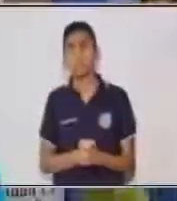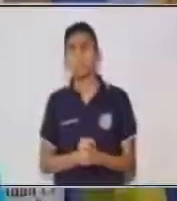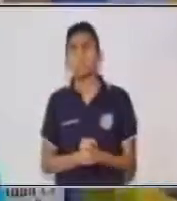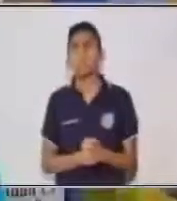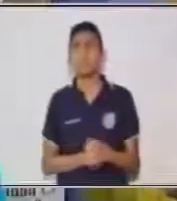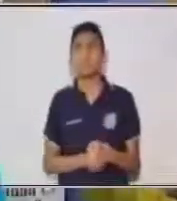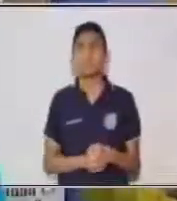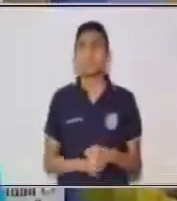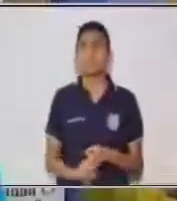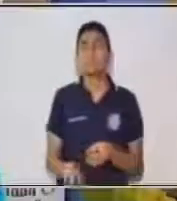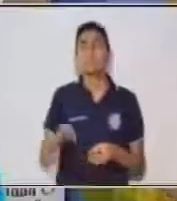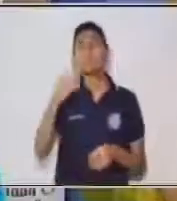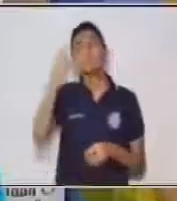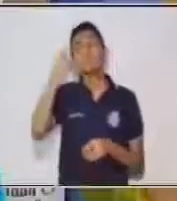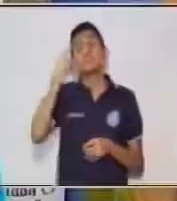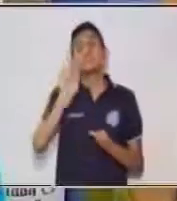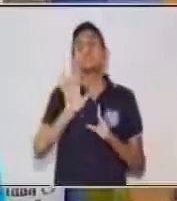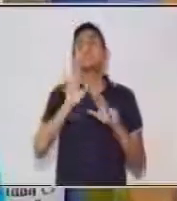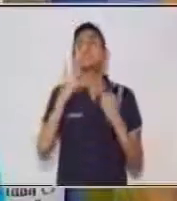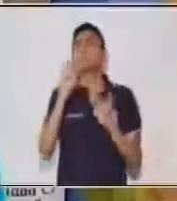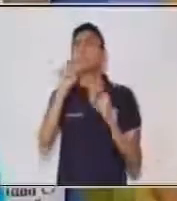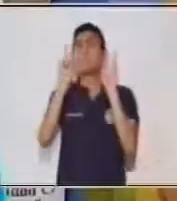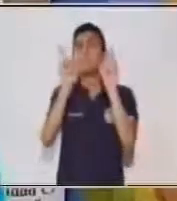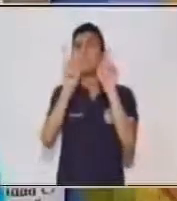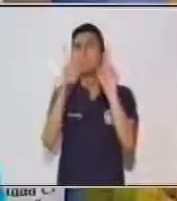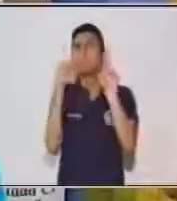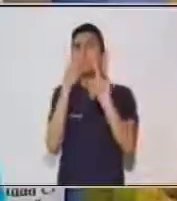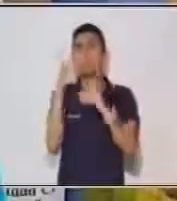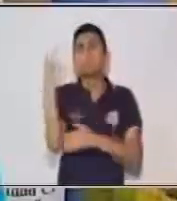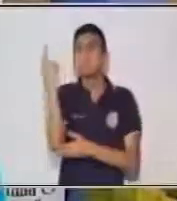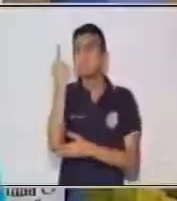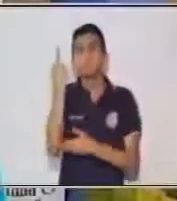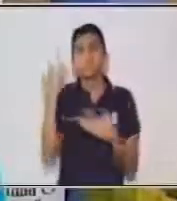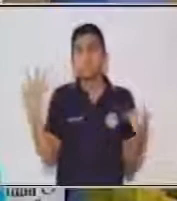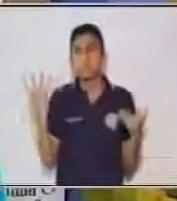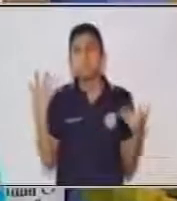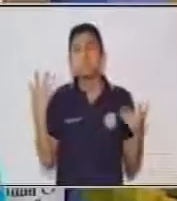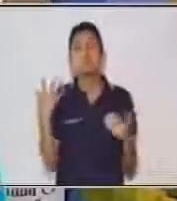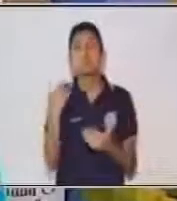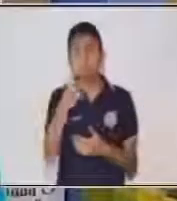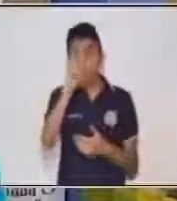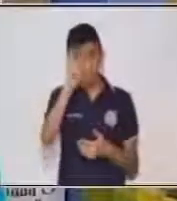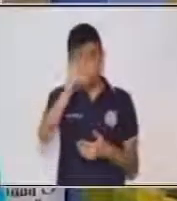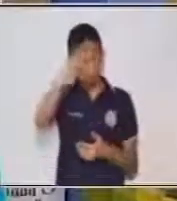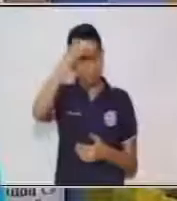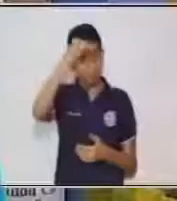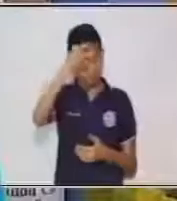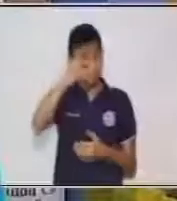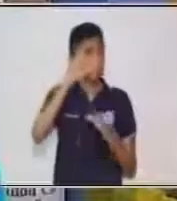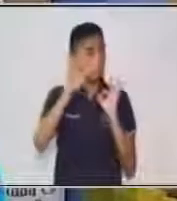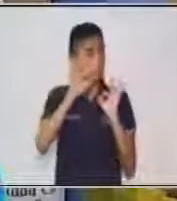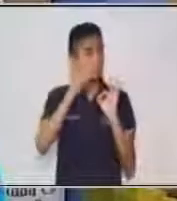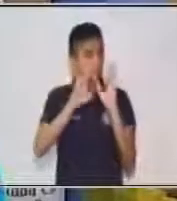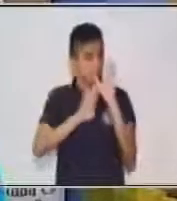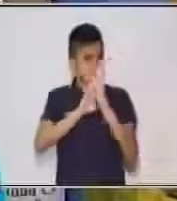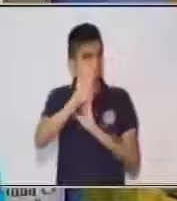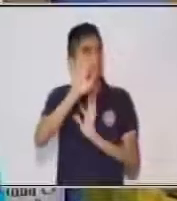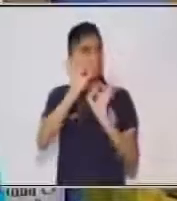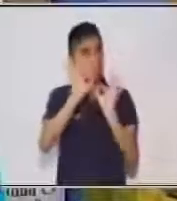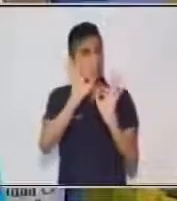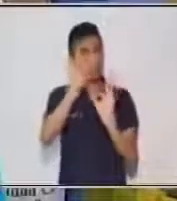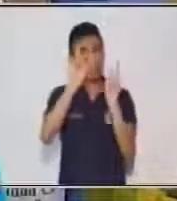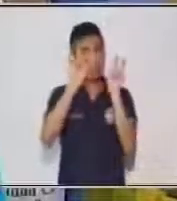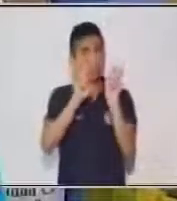Para ellos, ¿qué es importante? Excelente. Tenemos que aprendernos muy bien las tablas.